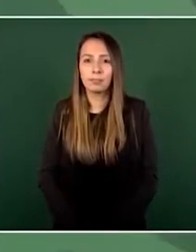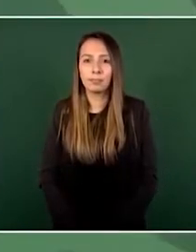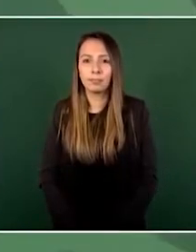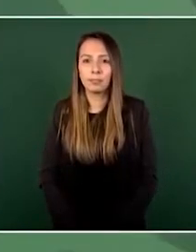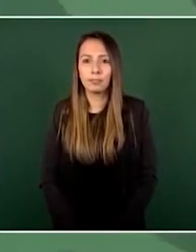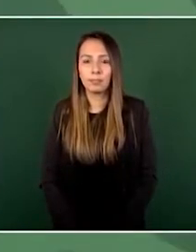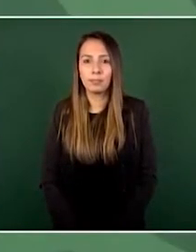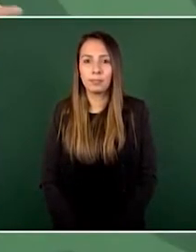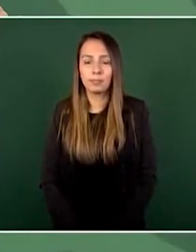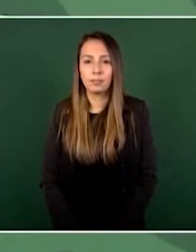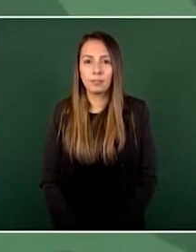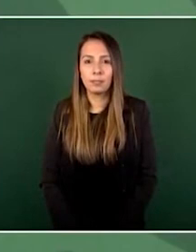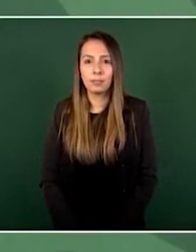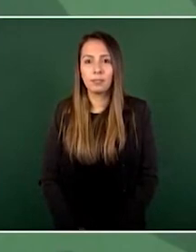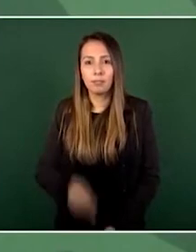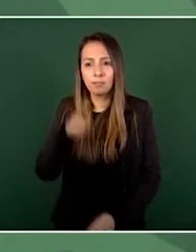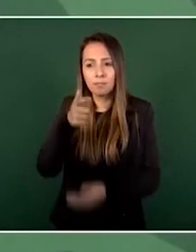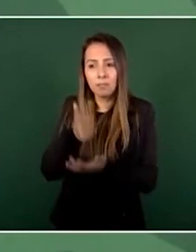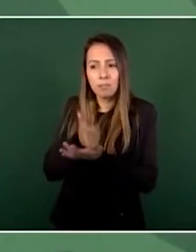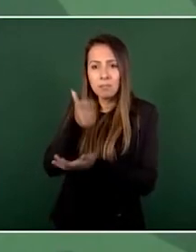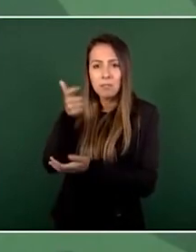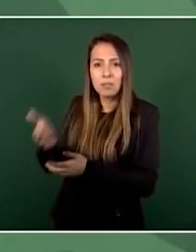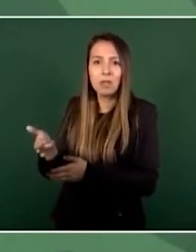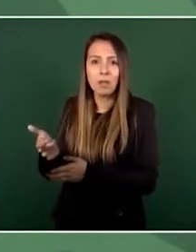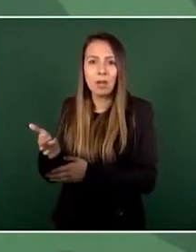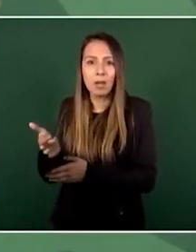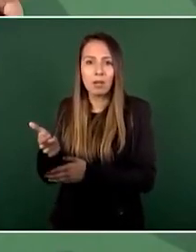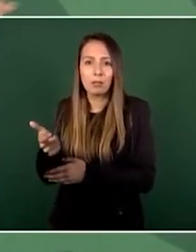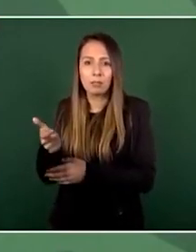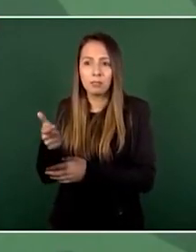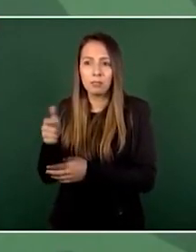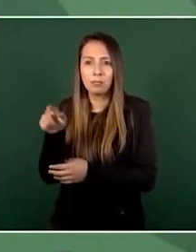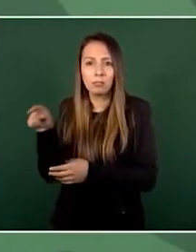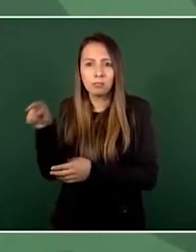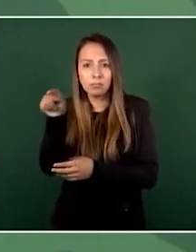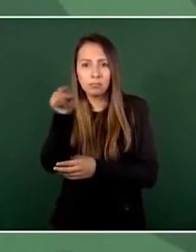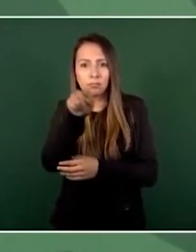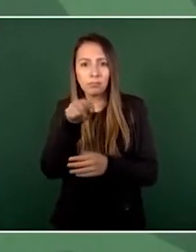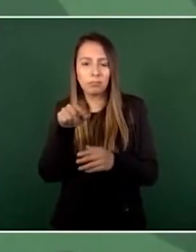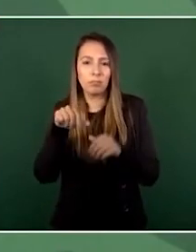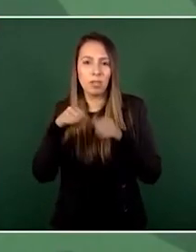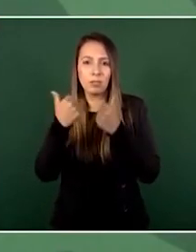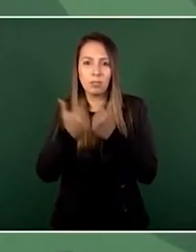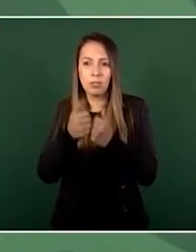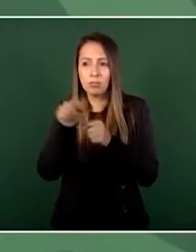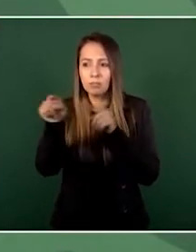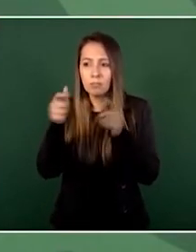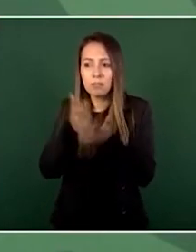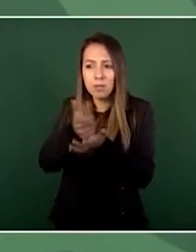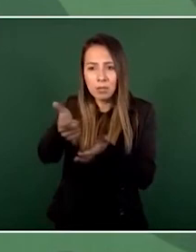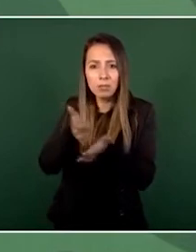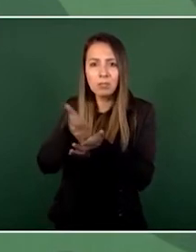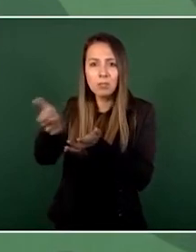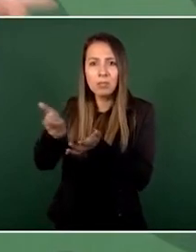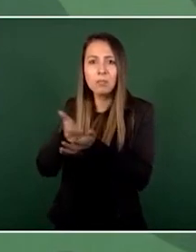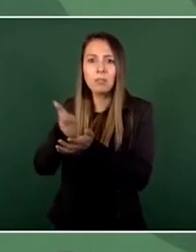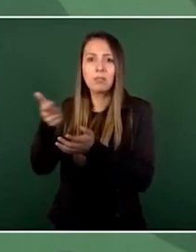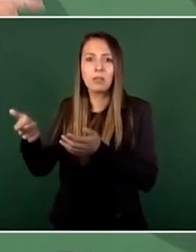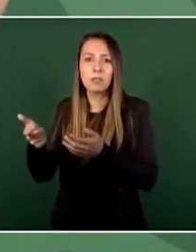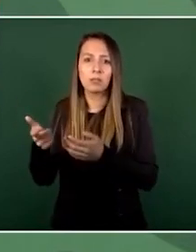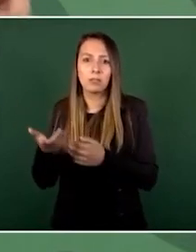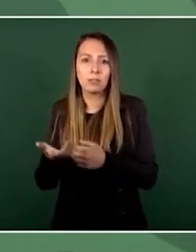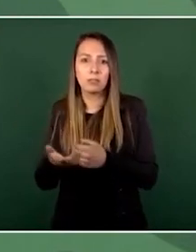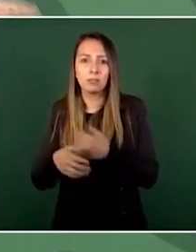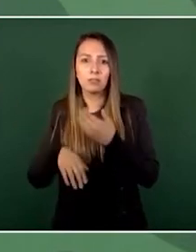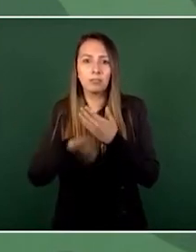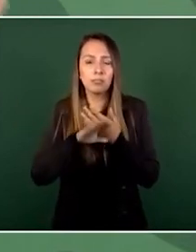que les da dinero a estas asociaciones como la de Claudio